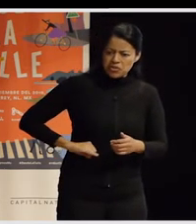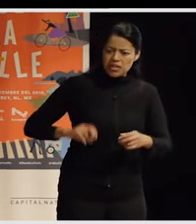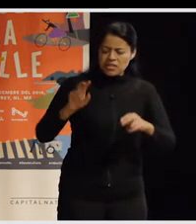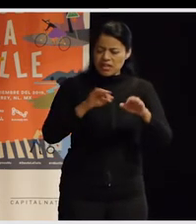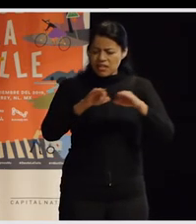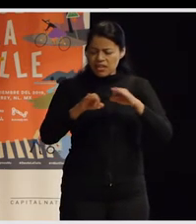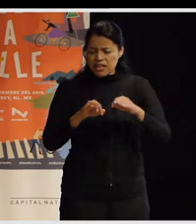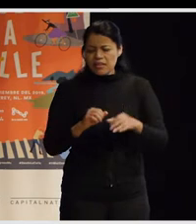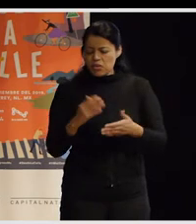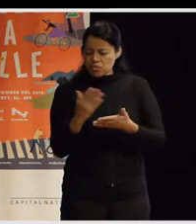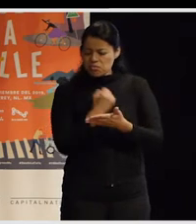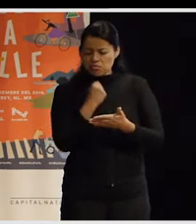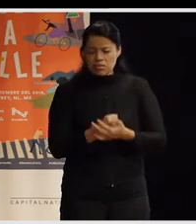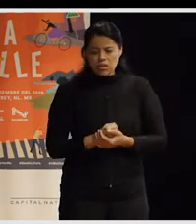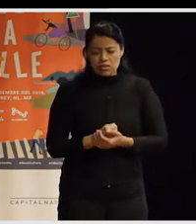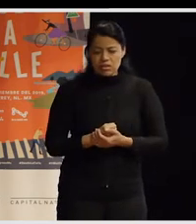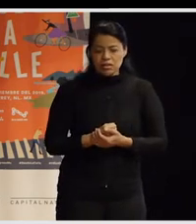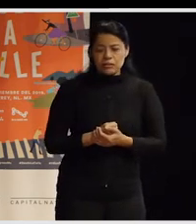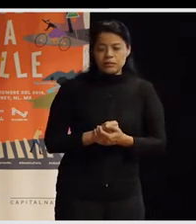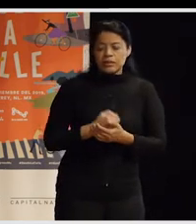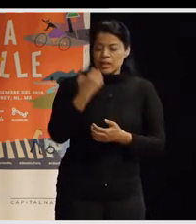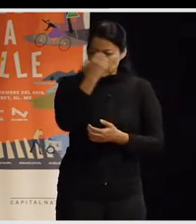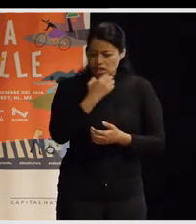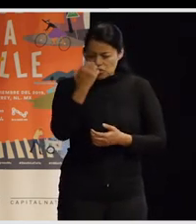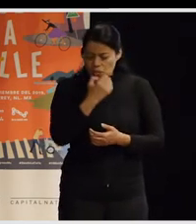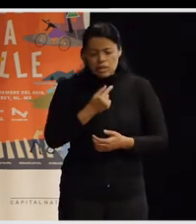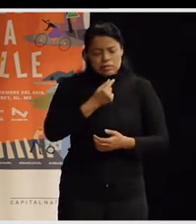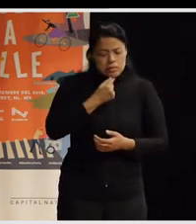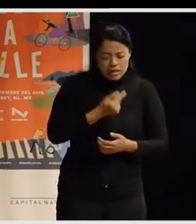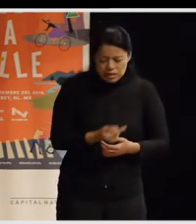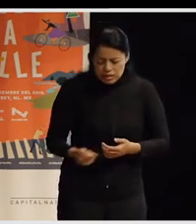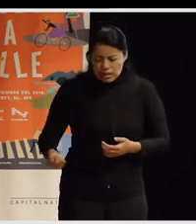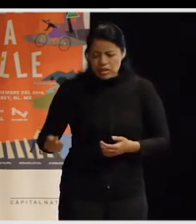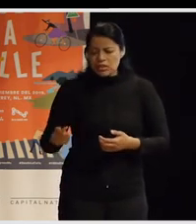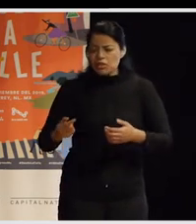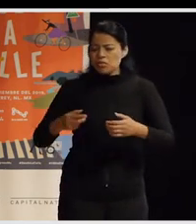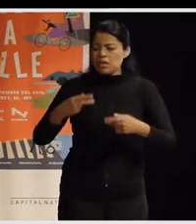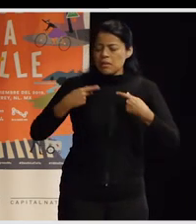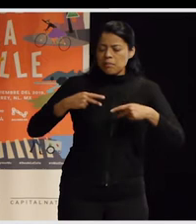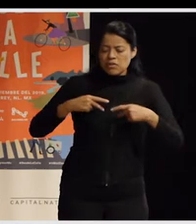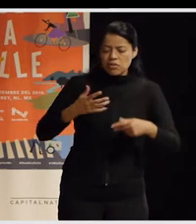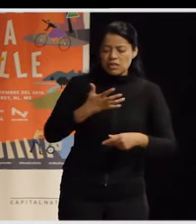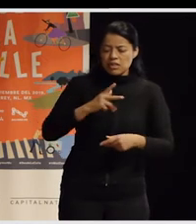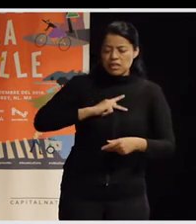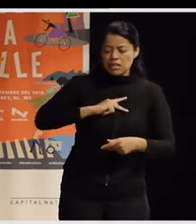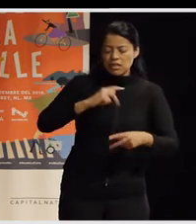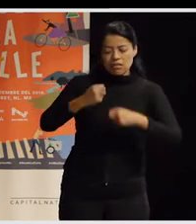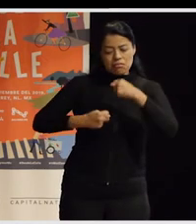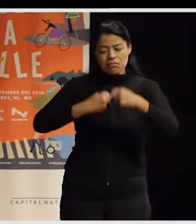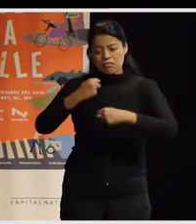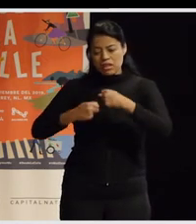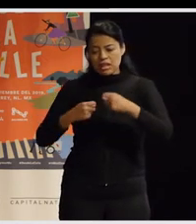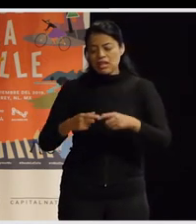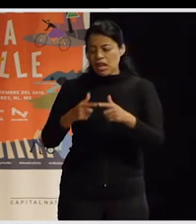centros de mayores, en escuelas infantiles, con comerciantes, con agrupaciones de